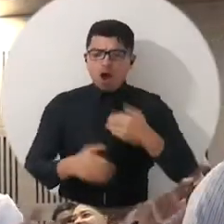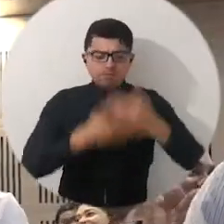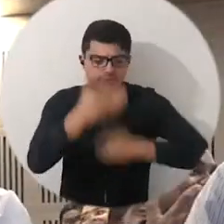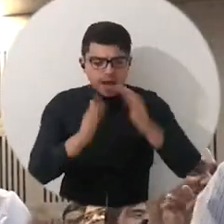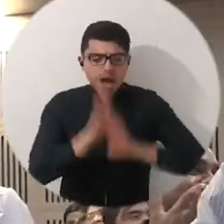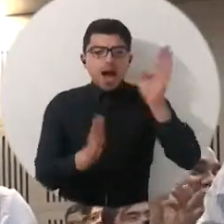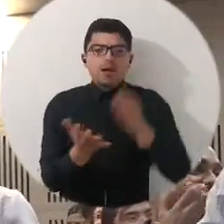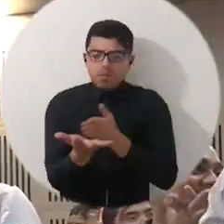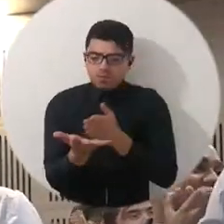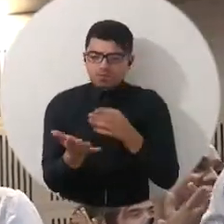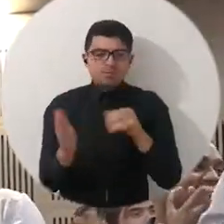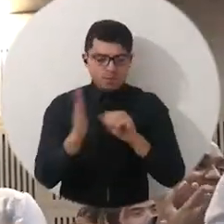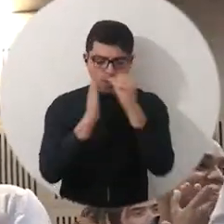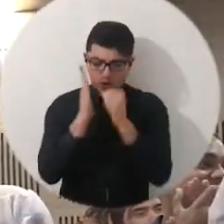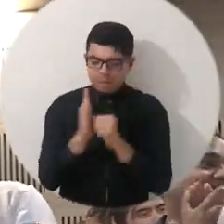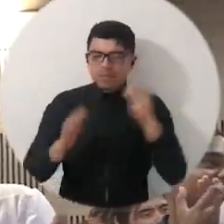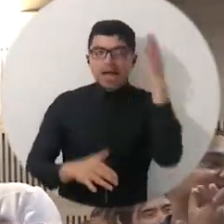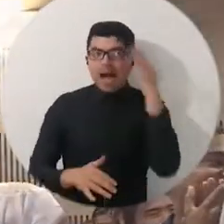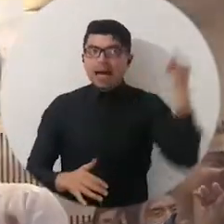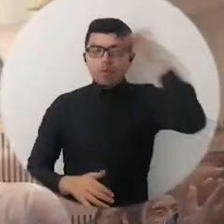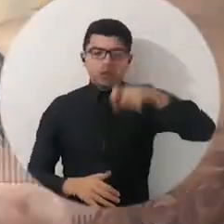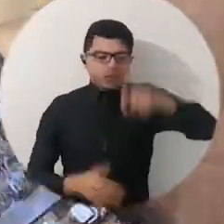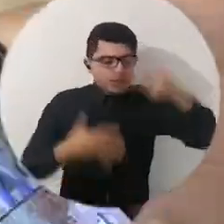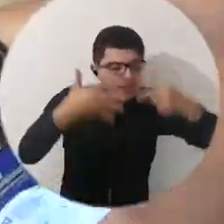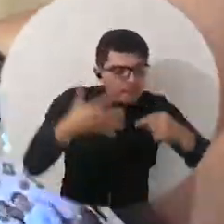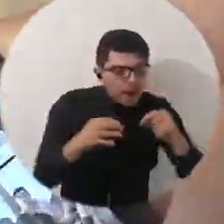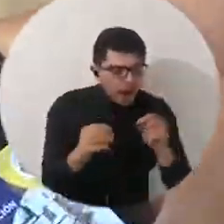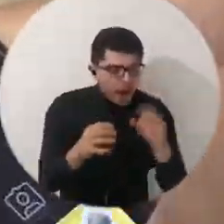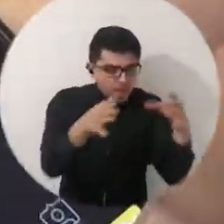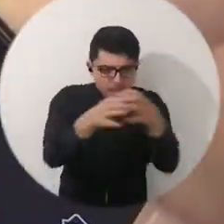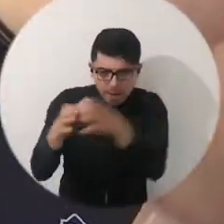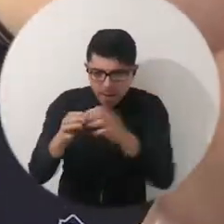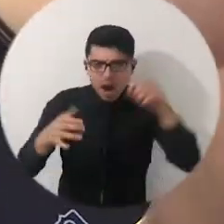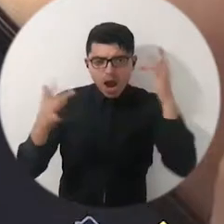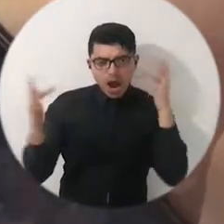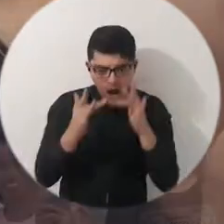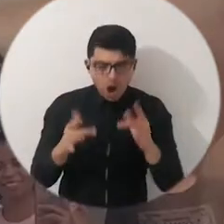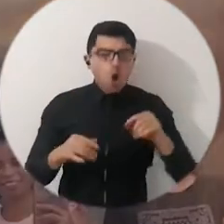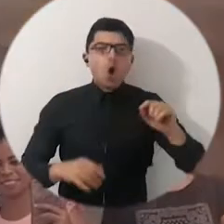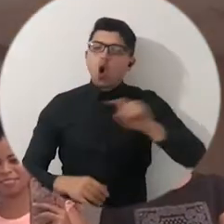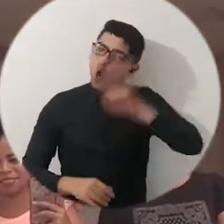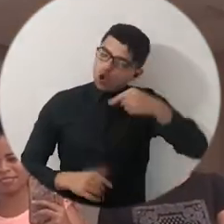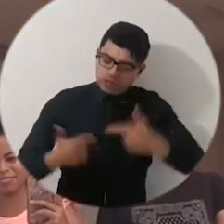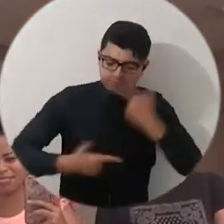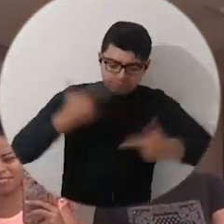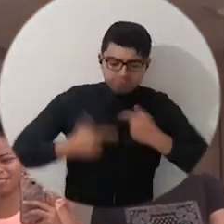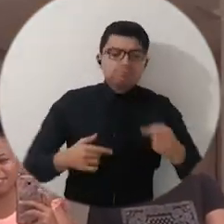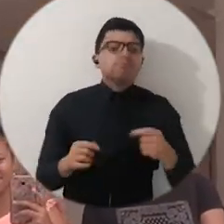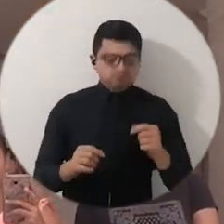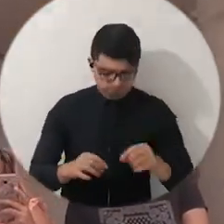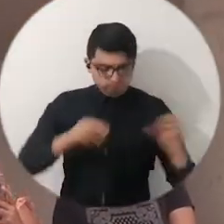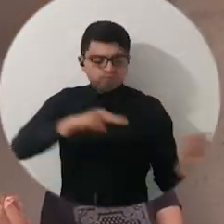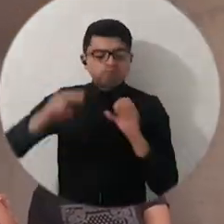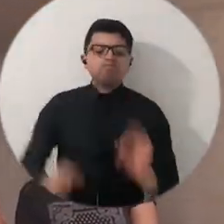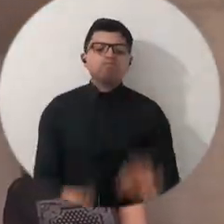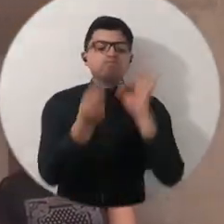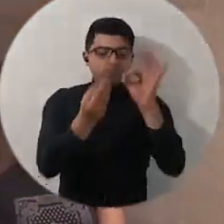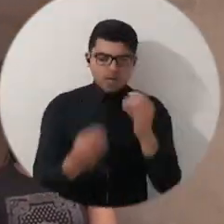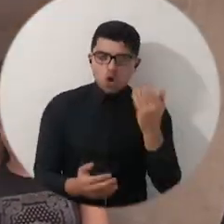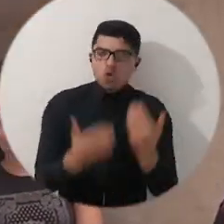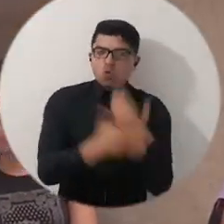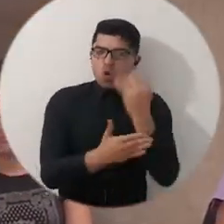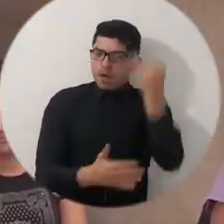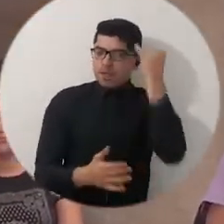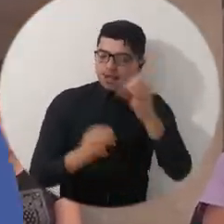región, el desarrollo de programas académicos acordes a las necesidades de las poblaciones, entre otras iniciativas para garantizar una educación de